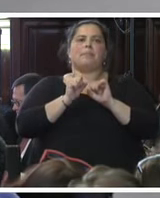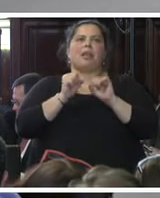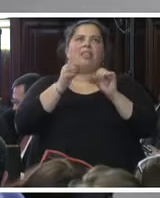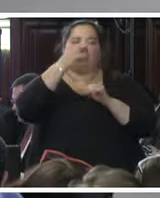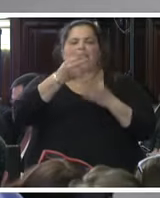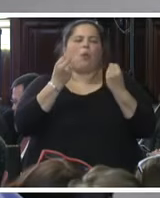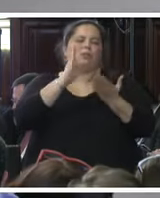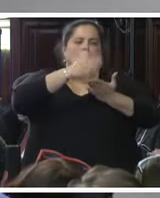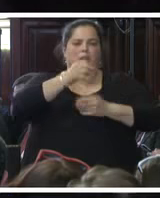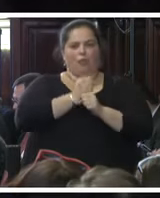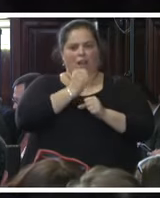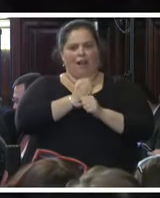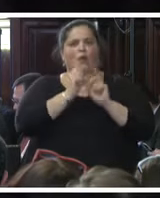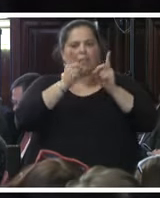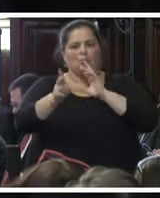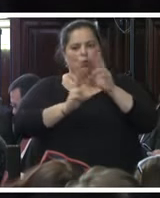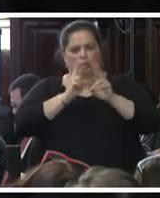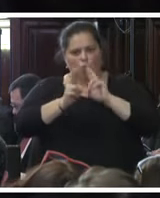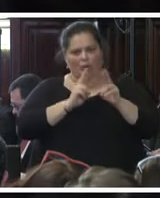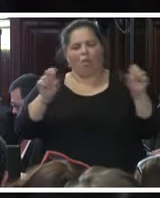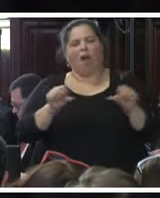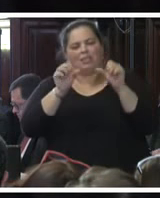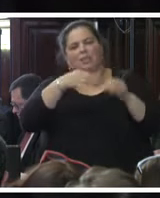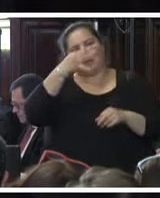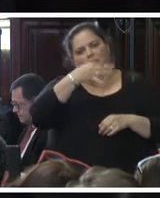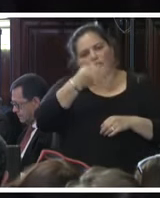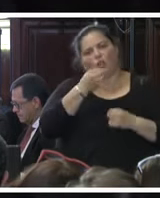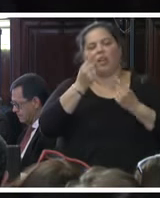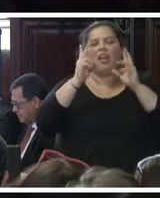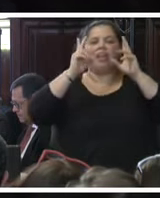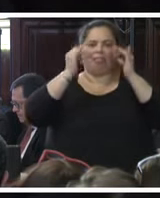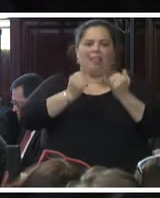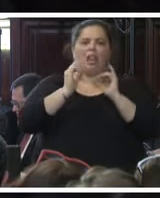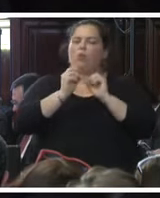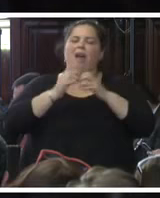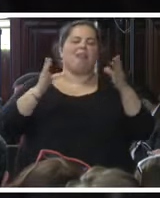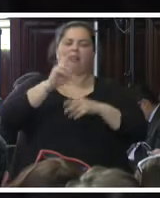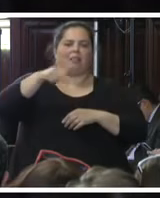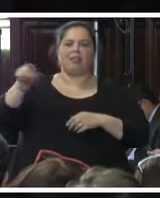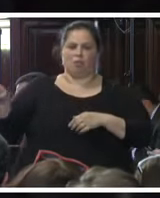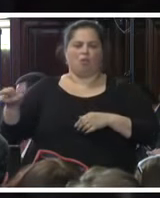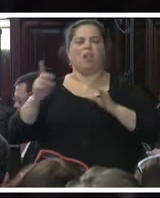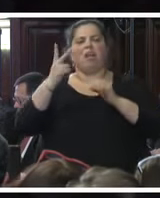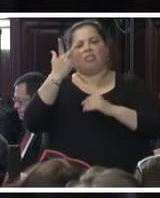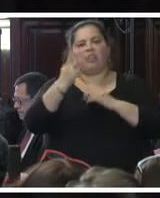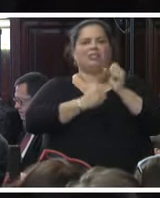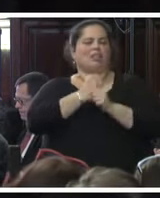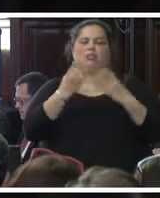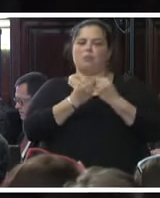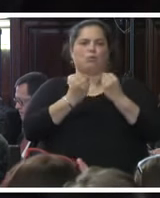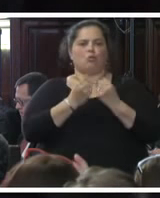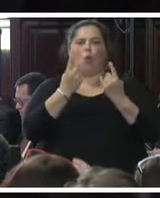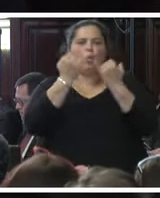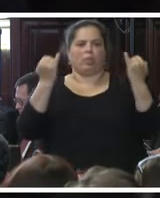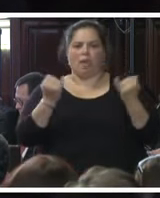resultados, hacer mención de que tienen una gran razón, tres años es mucho, un día, una semana, habrían